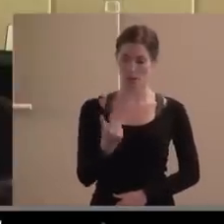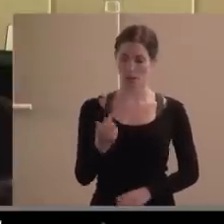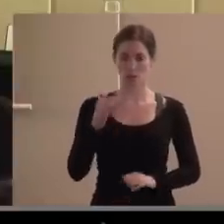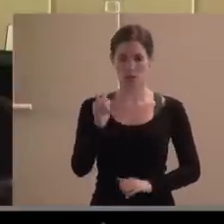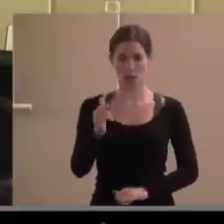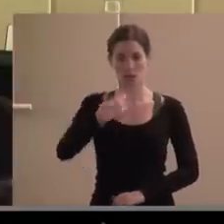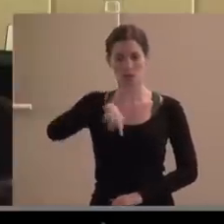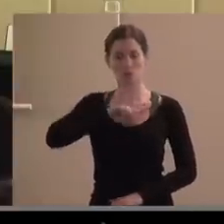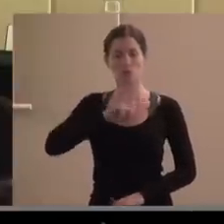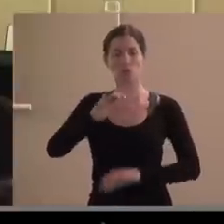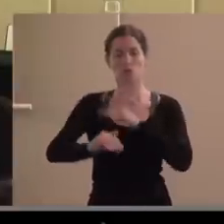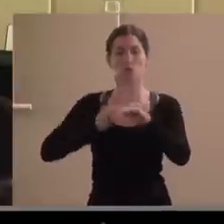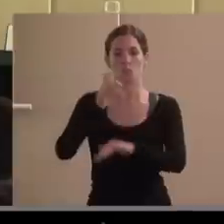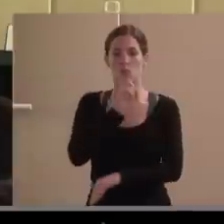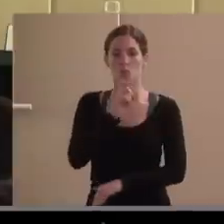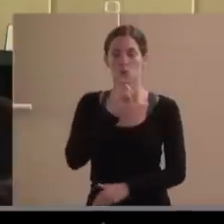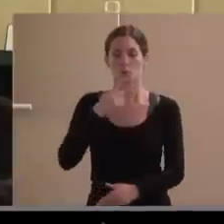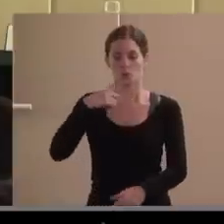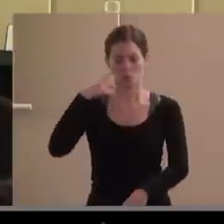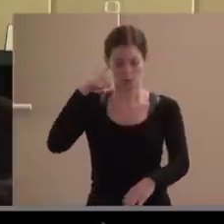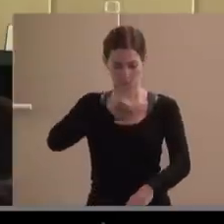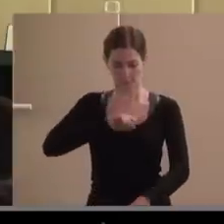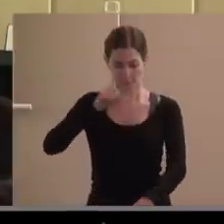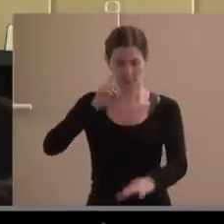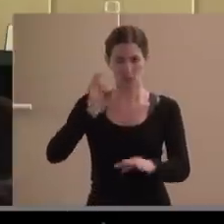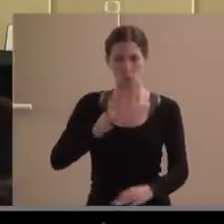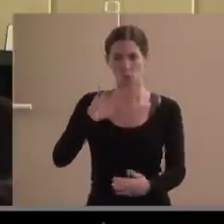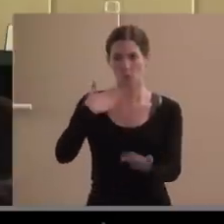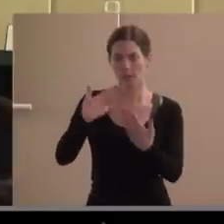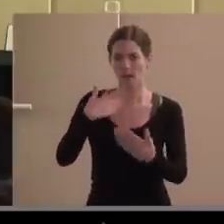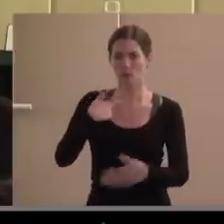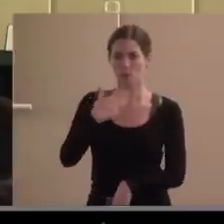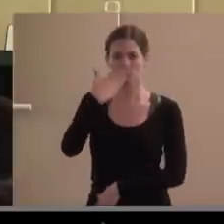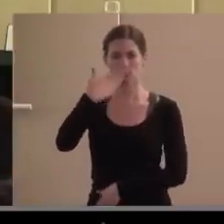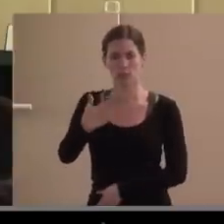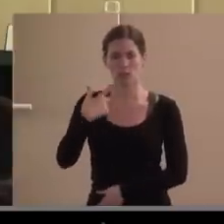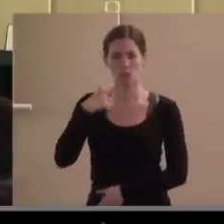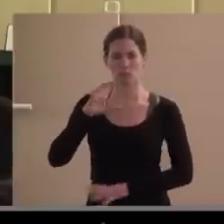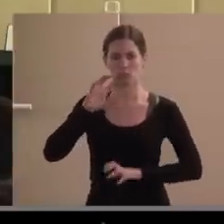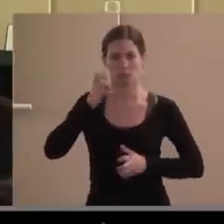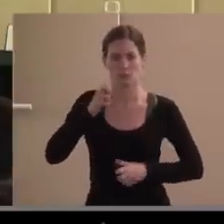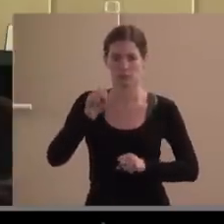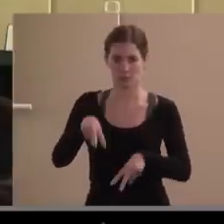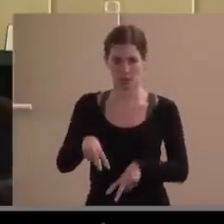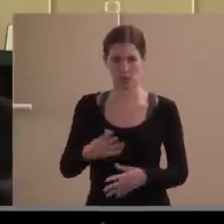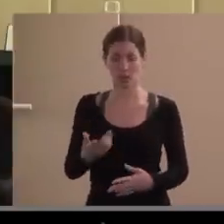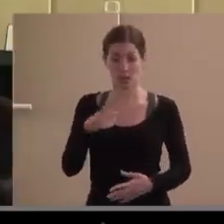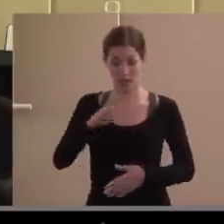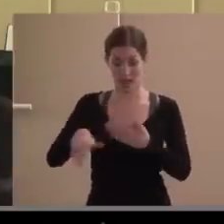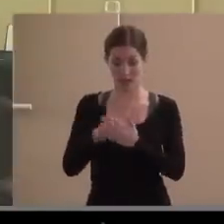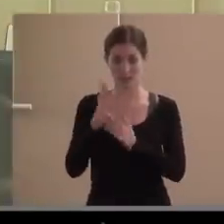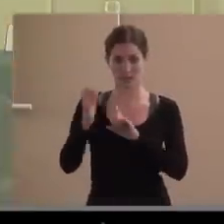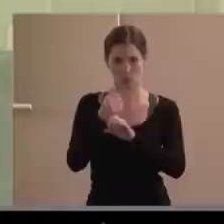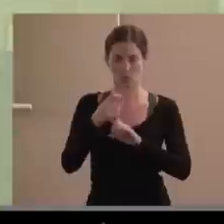con franqueza sin agresividad y eso cuesta eso lleva a una madurez que ha